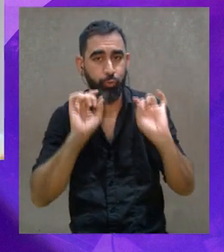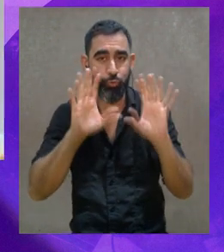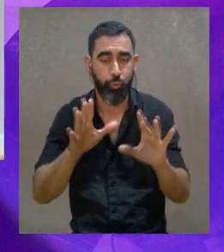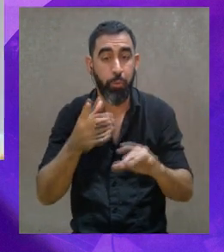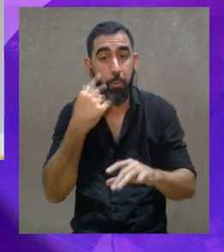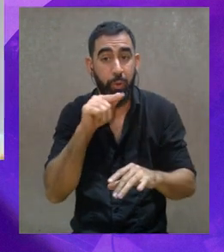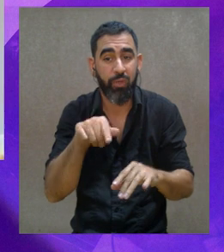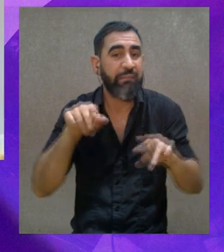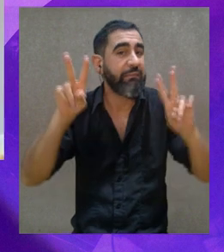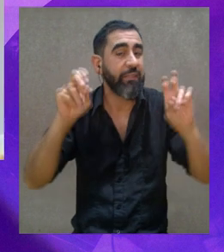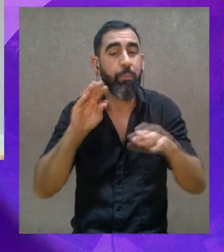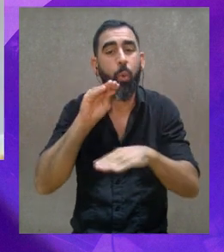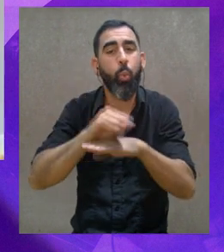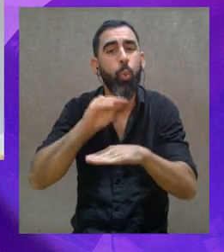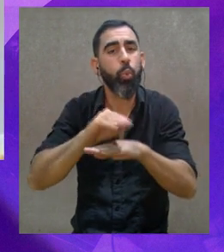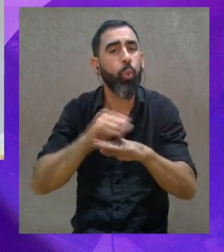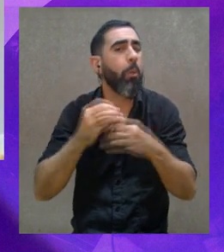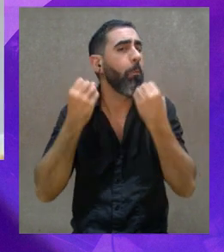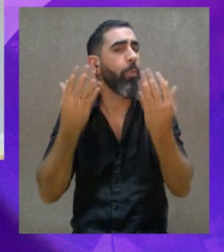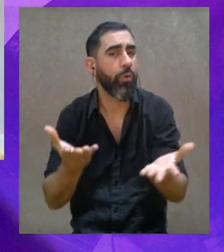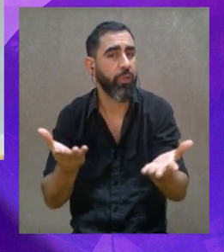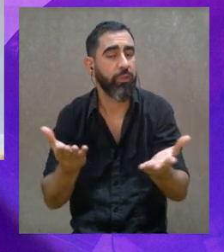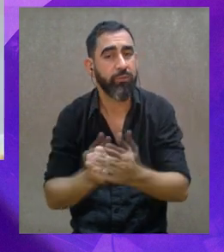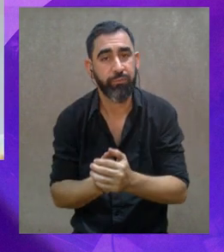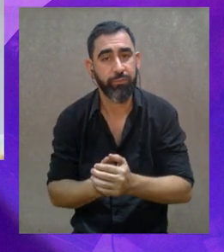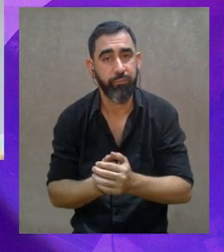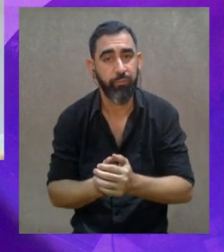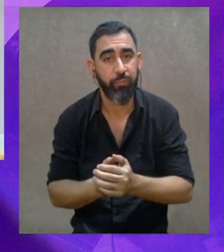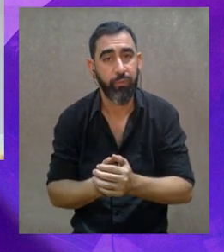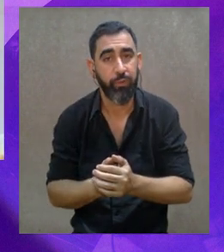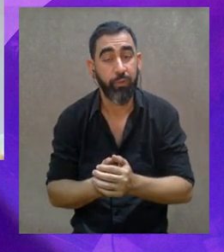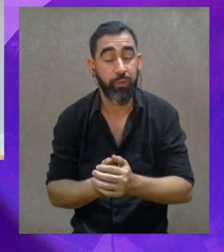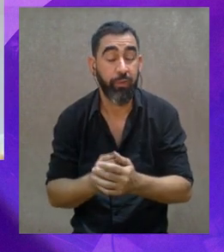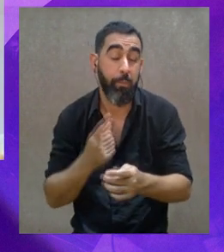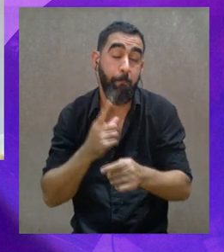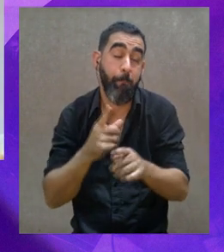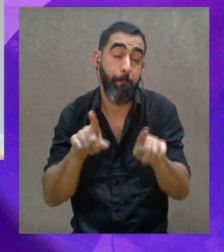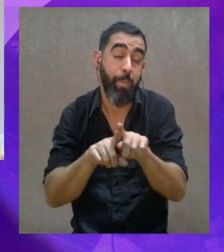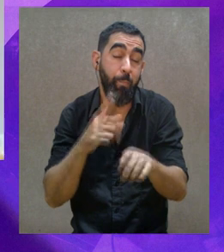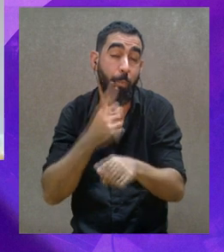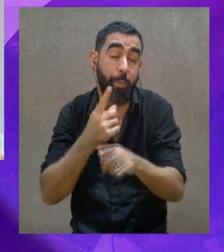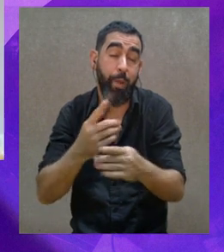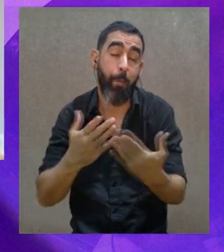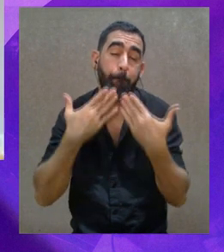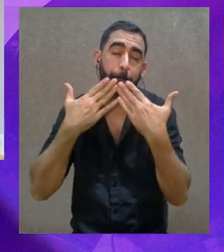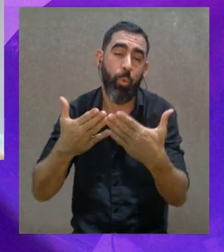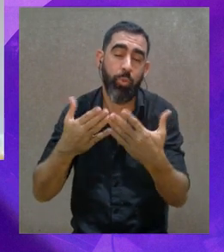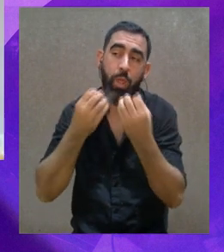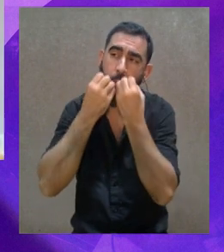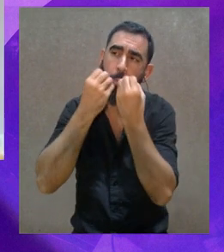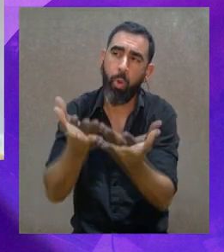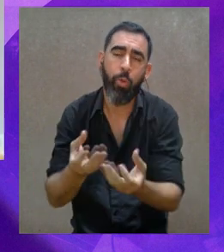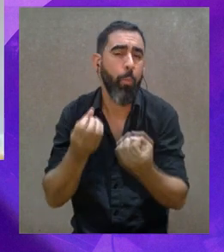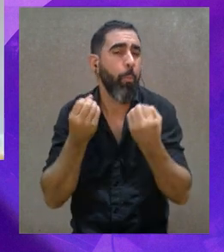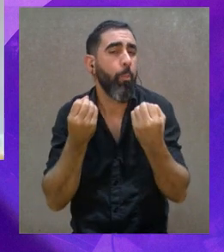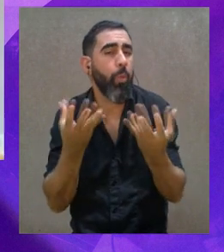más atlética para los hombres. ¿Qué pasaba con esa cuestión cultural? Entonces, un poco meternos con la pregunta número uno y en esta cuestión